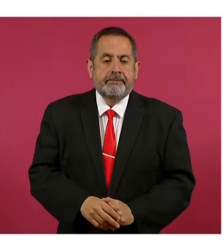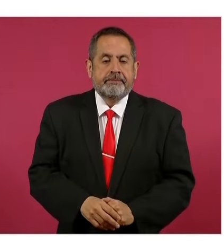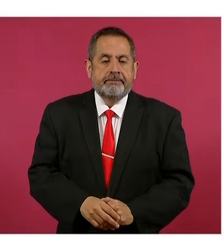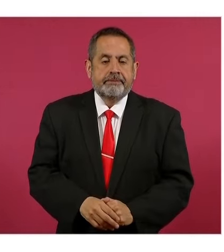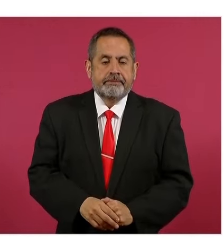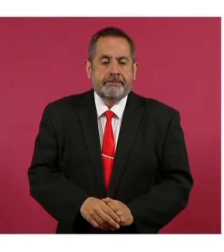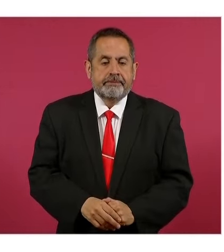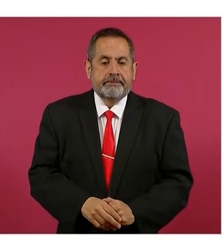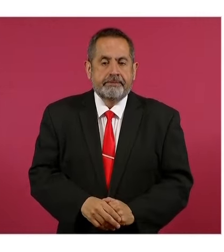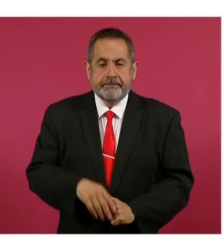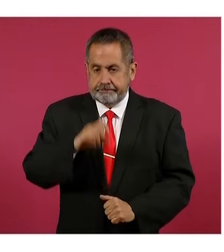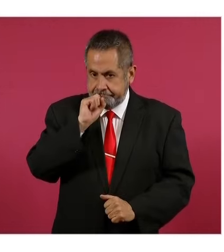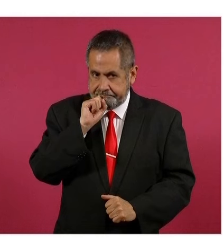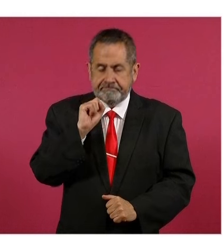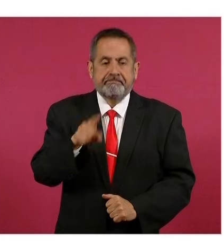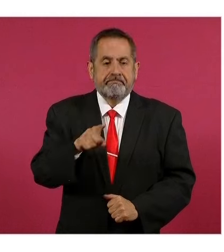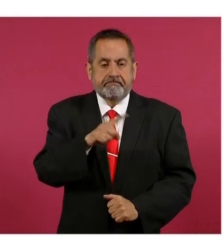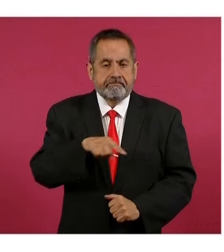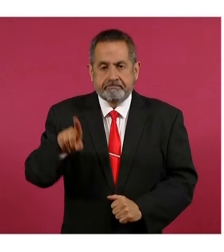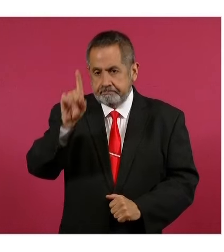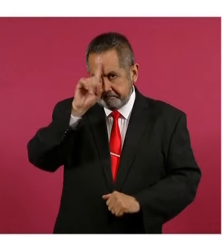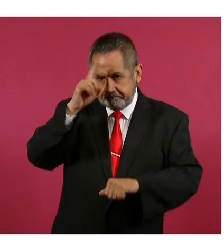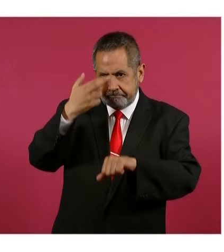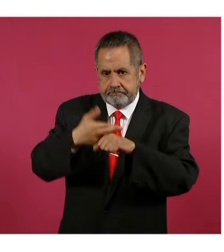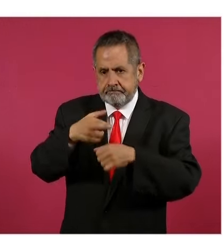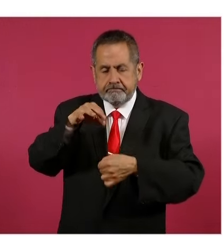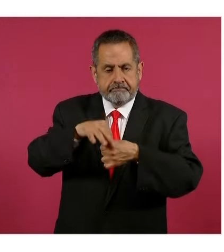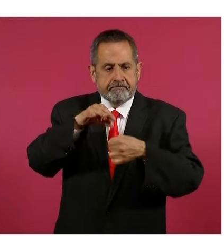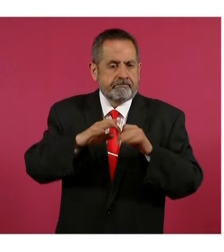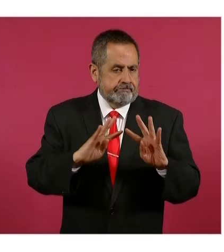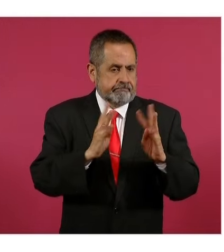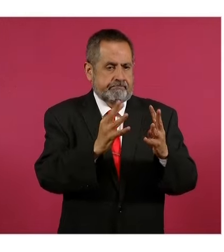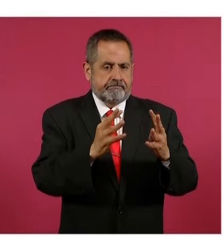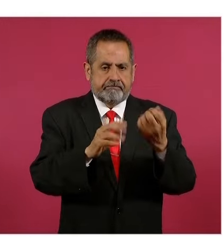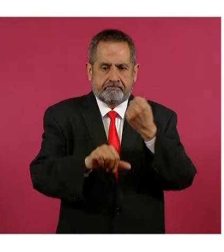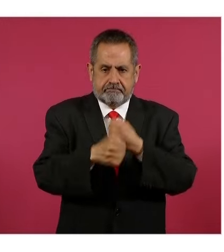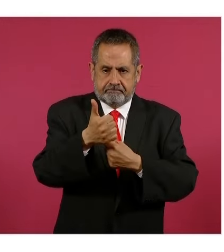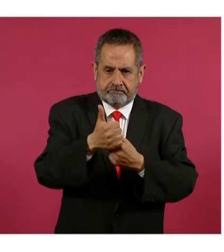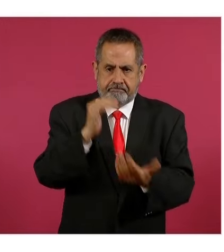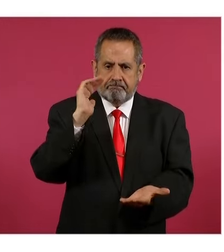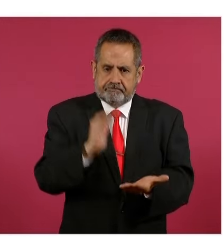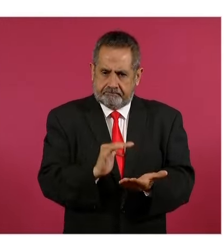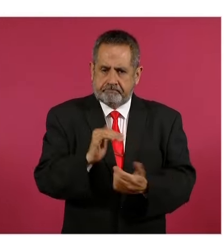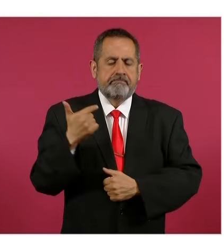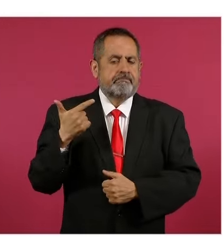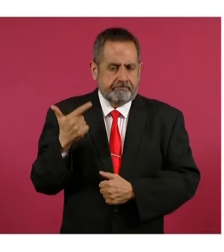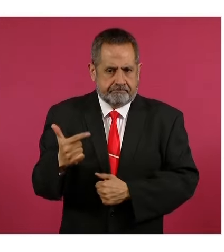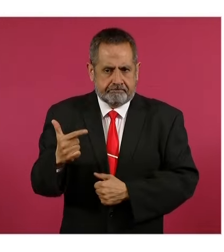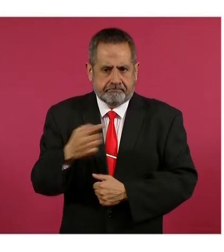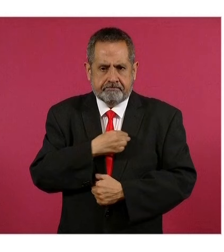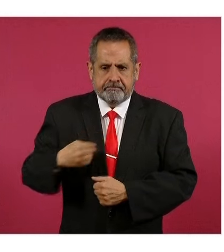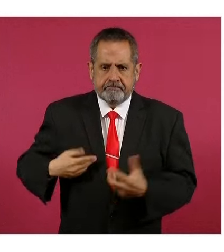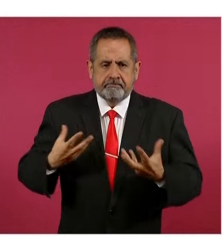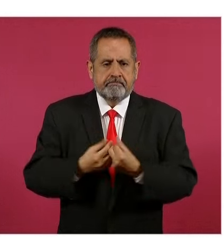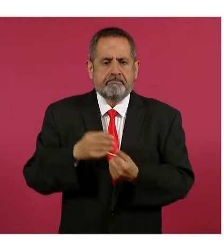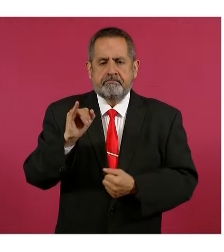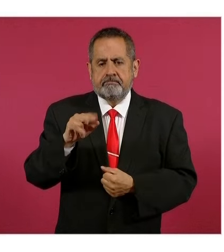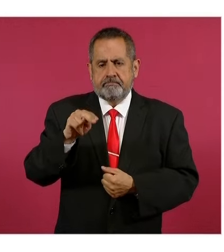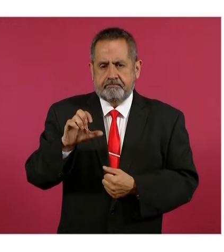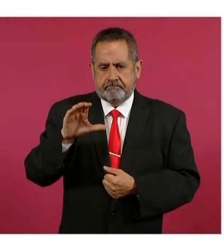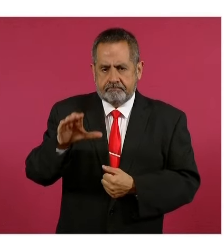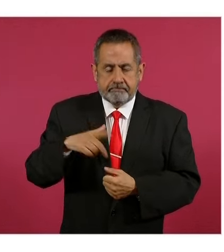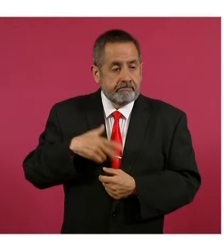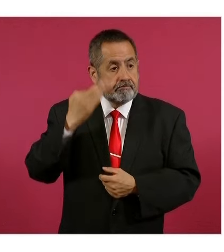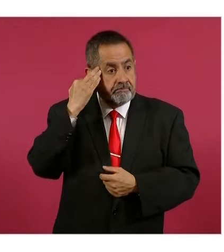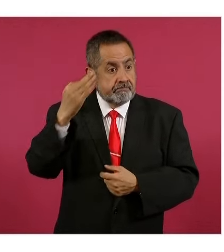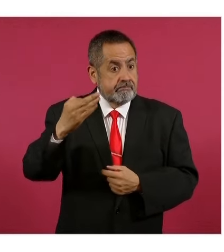Hay una reducción de consejeros electorales, se reduce de 11 a 7 los integrantes y su periodo se